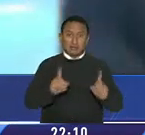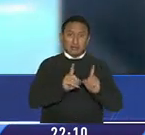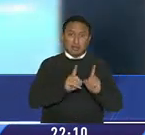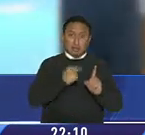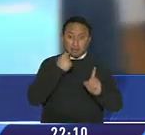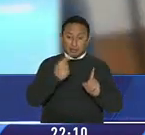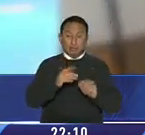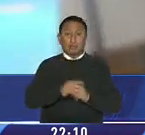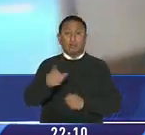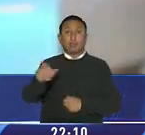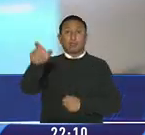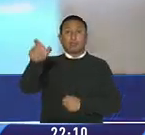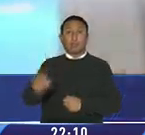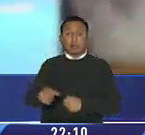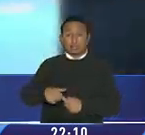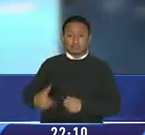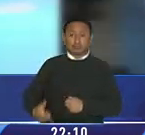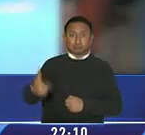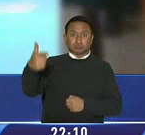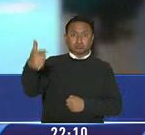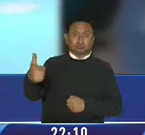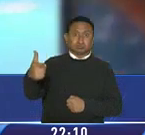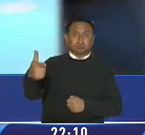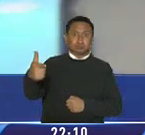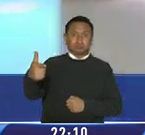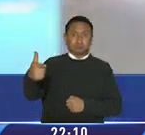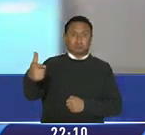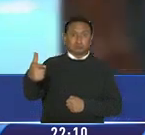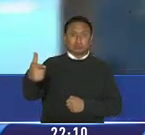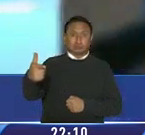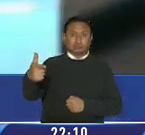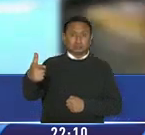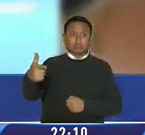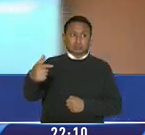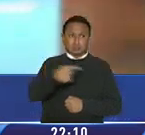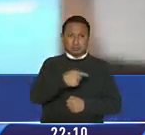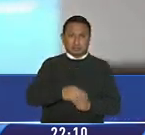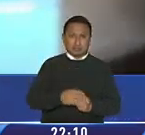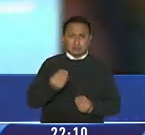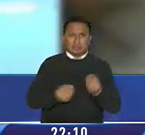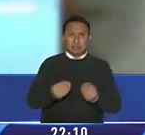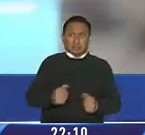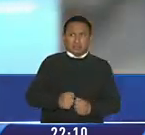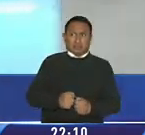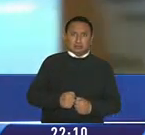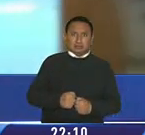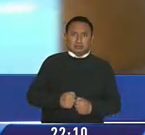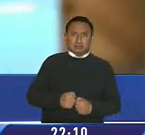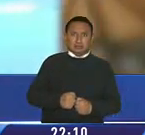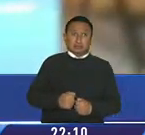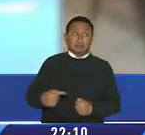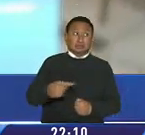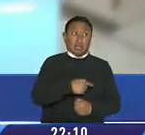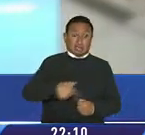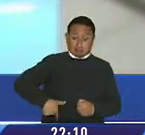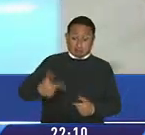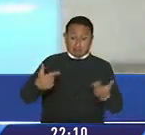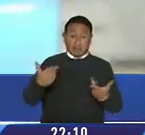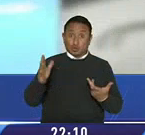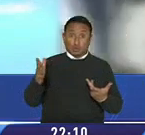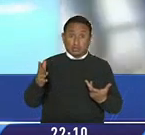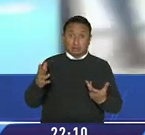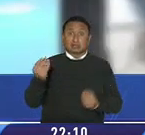ver una persona con su arma de fuego, difícil intervenir si el guardia tampoco tiene los